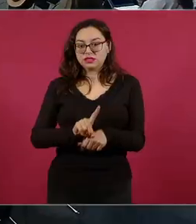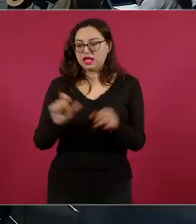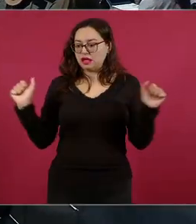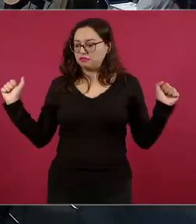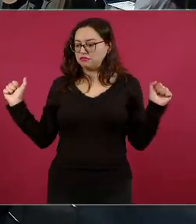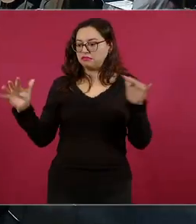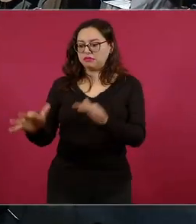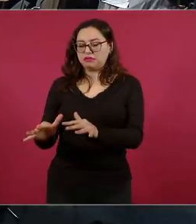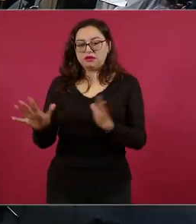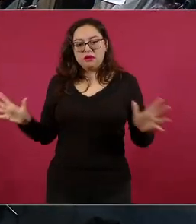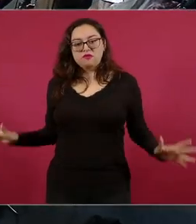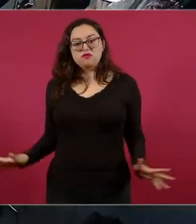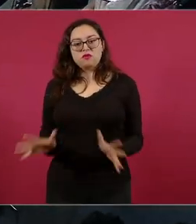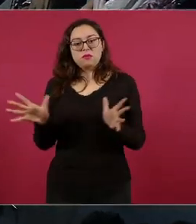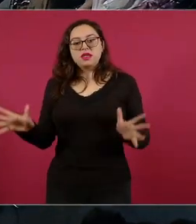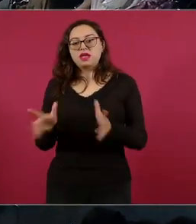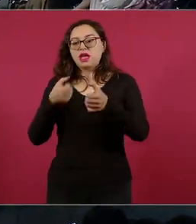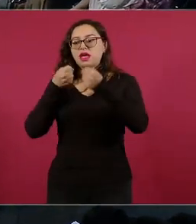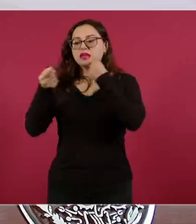medios alternativos.